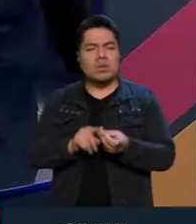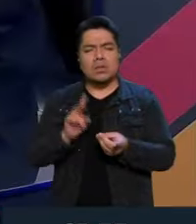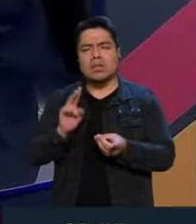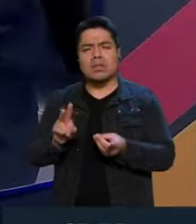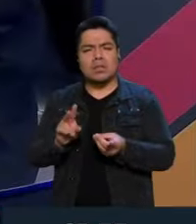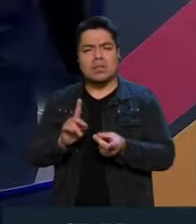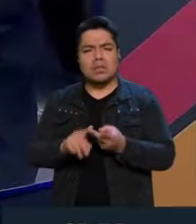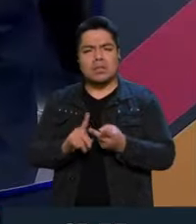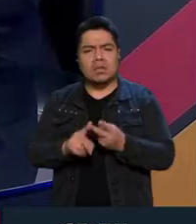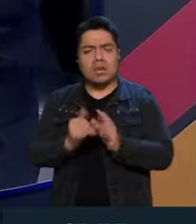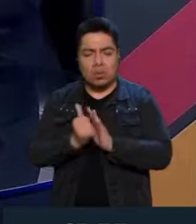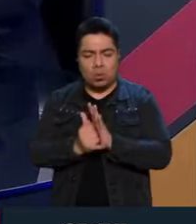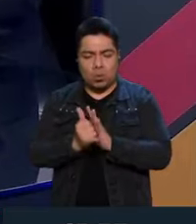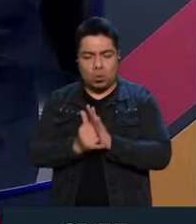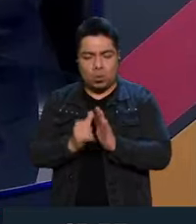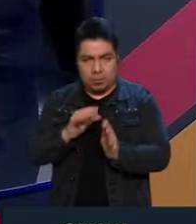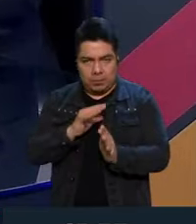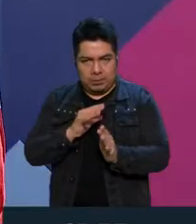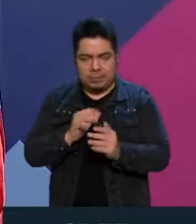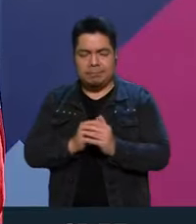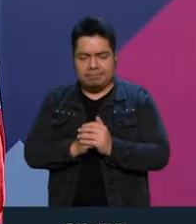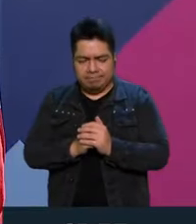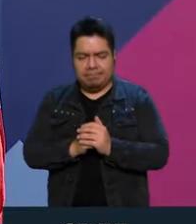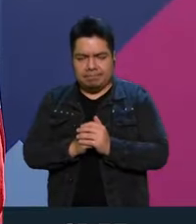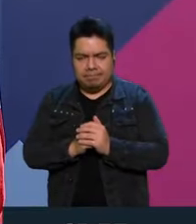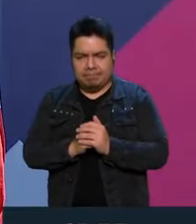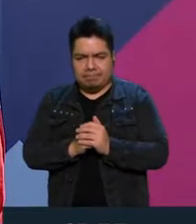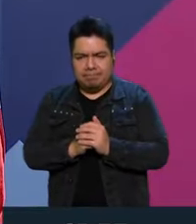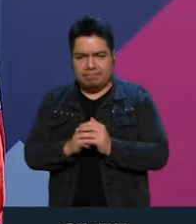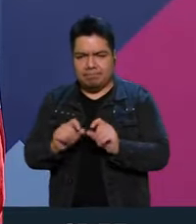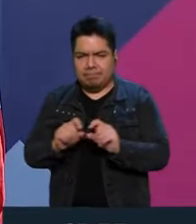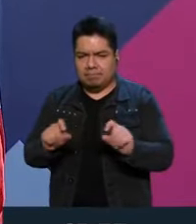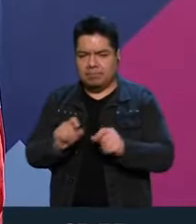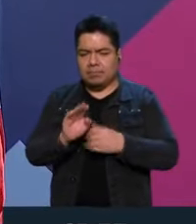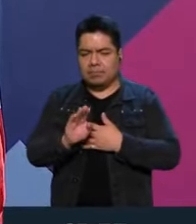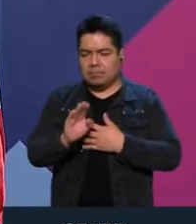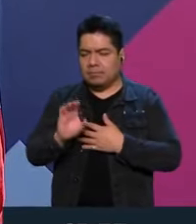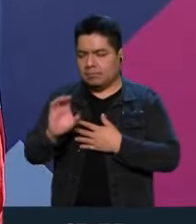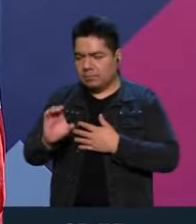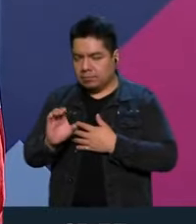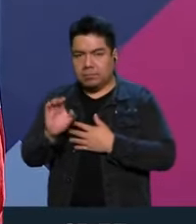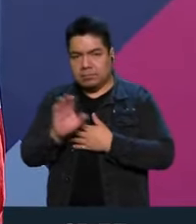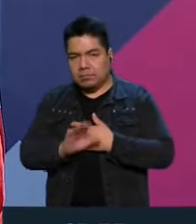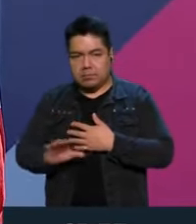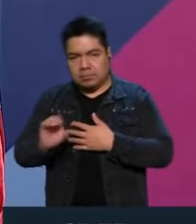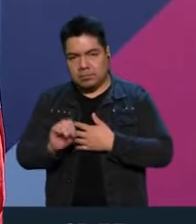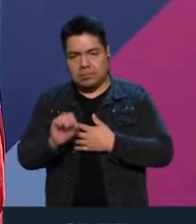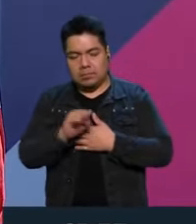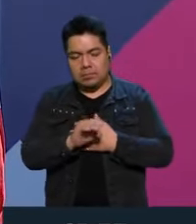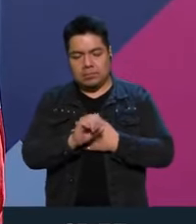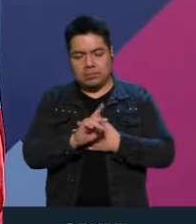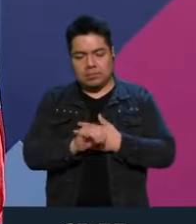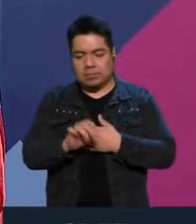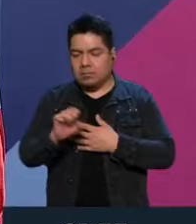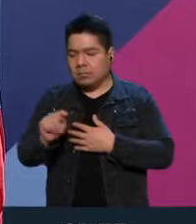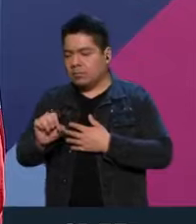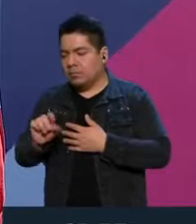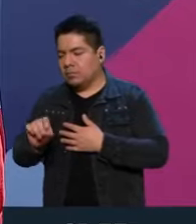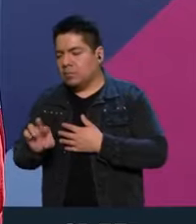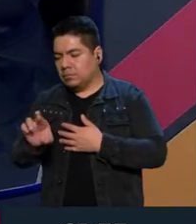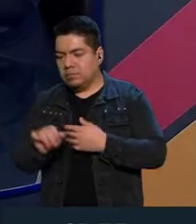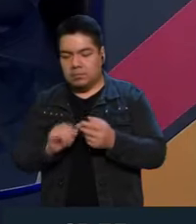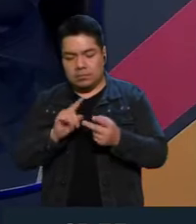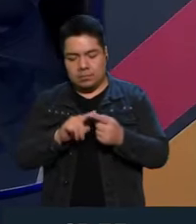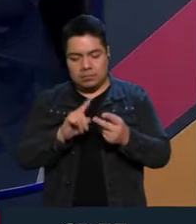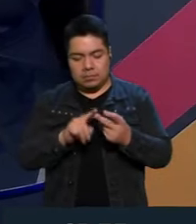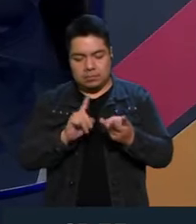Este lo podemos ver en YouTube. Ok. Lo produjo la BBC, lo hizo Paula Monoco y Miguel Tobar. El